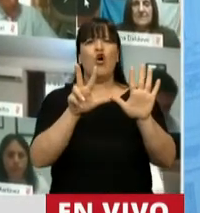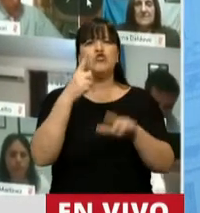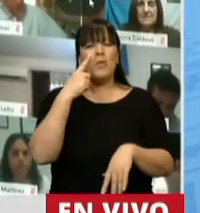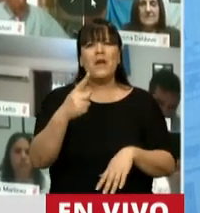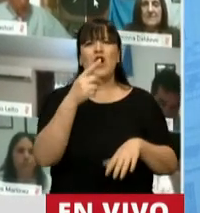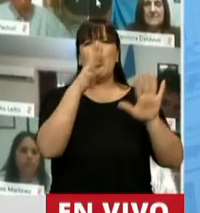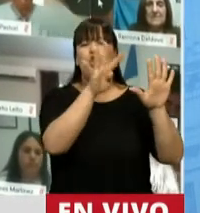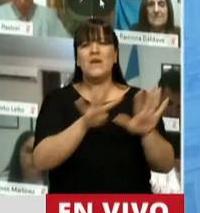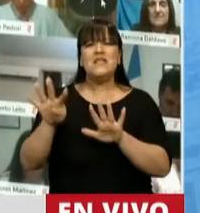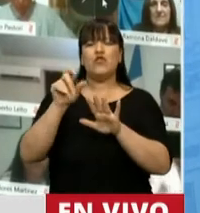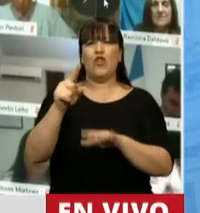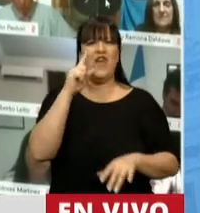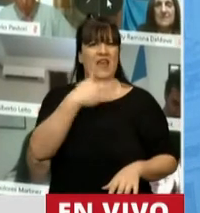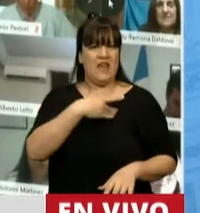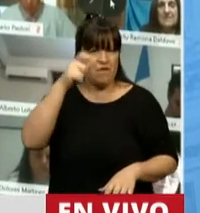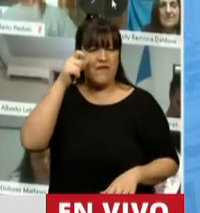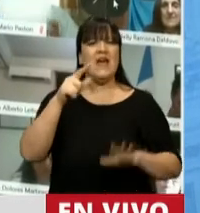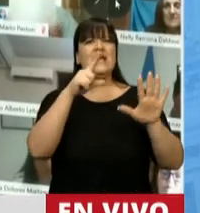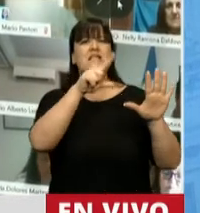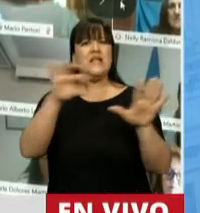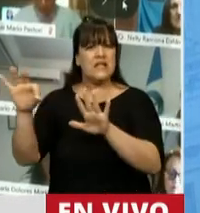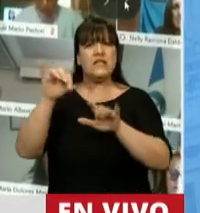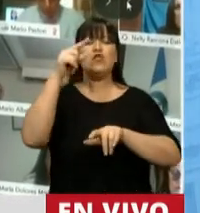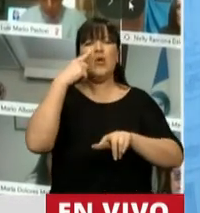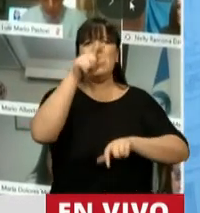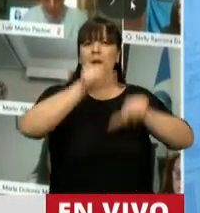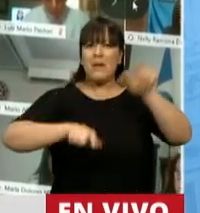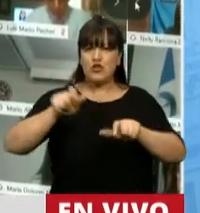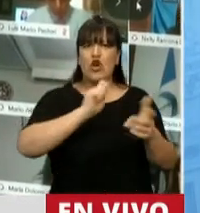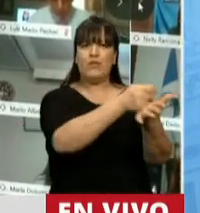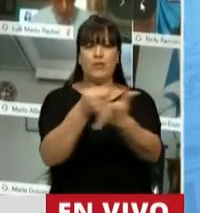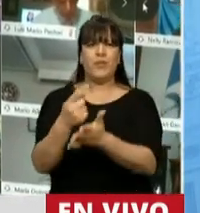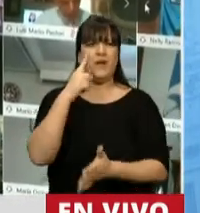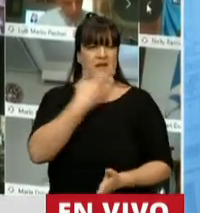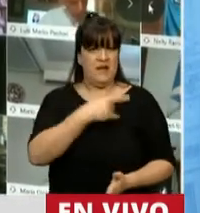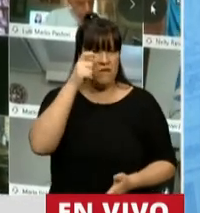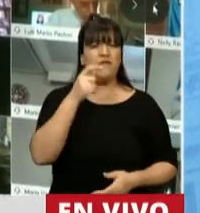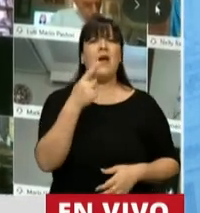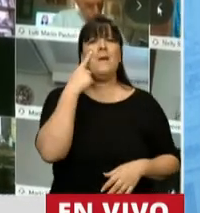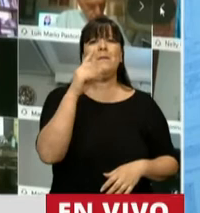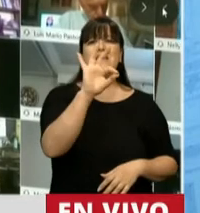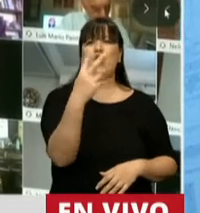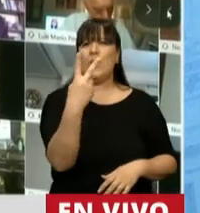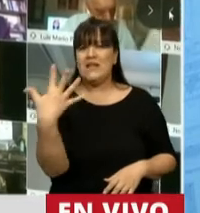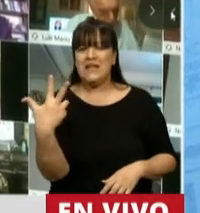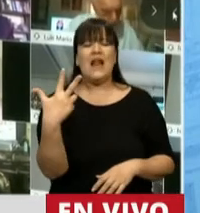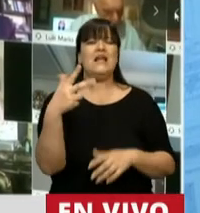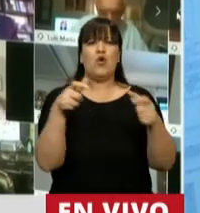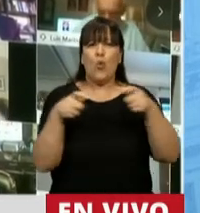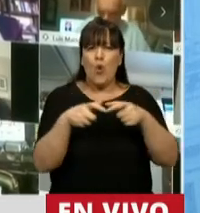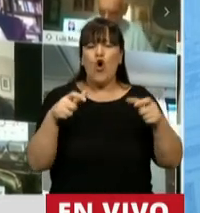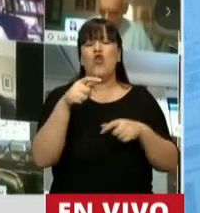de IFE, 700.000 cordobeses aproximadamente lo recibieron, 1.023 millones de bonos de la